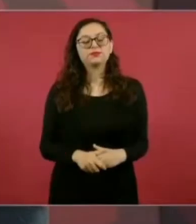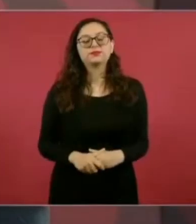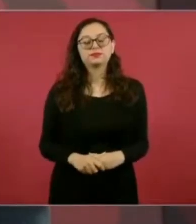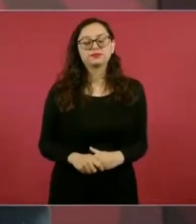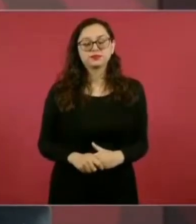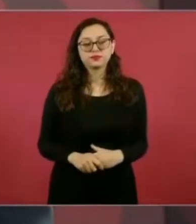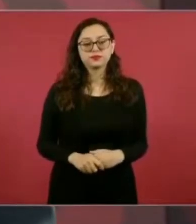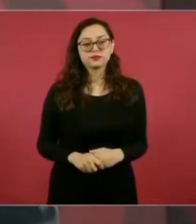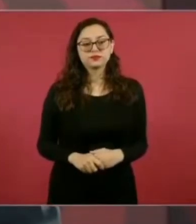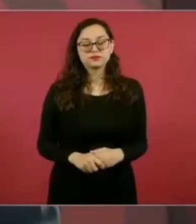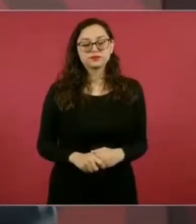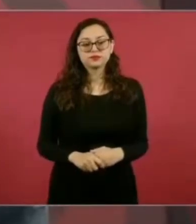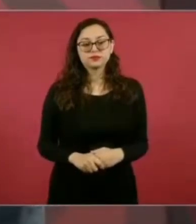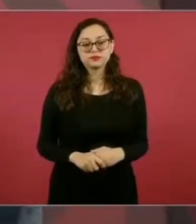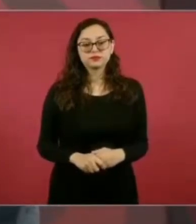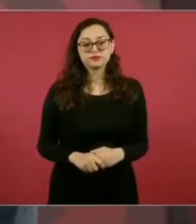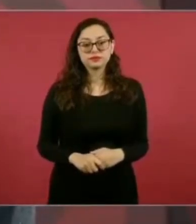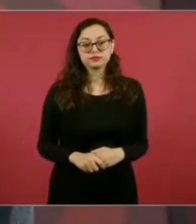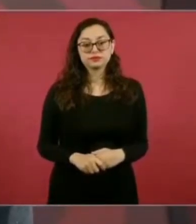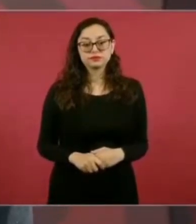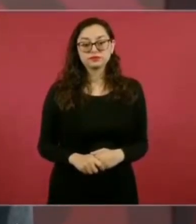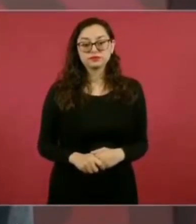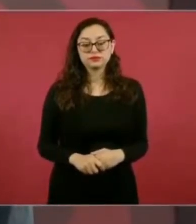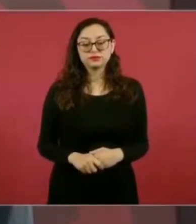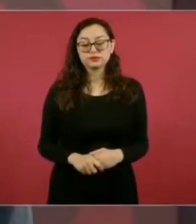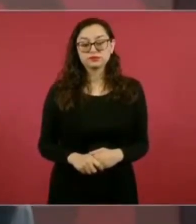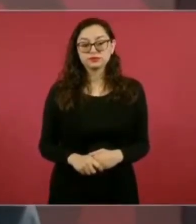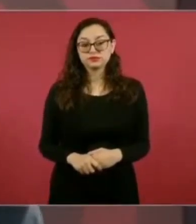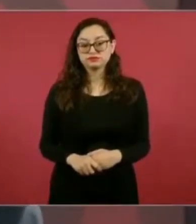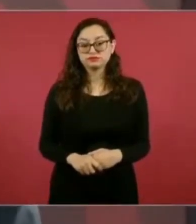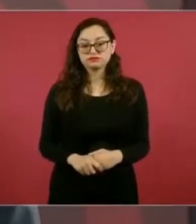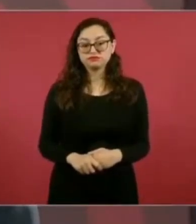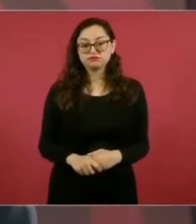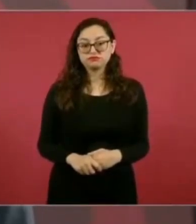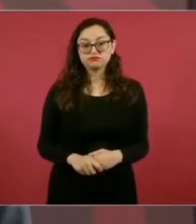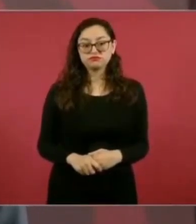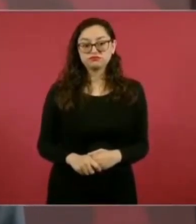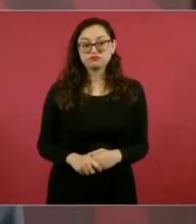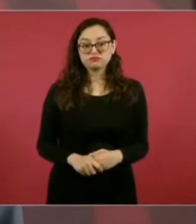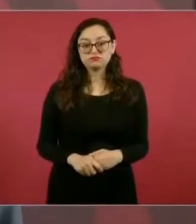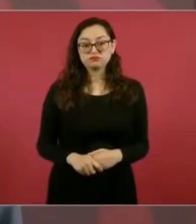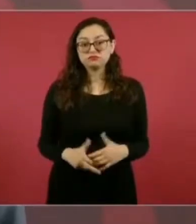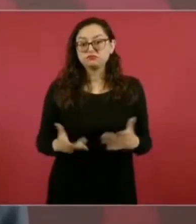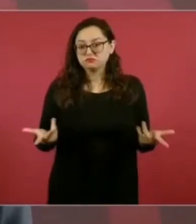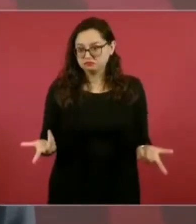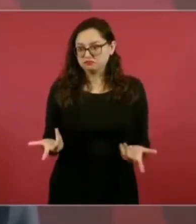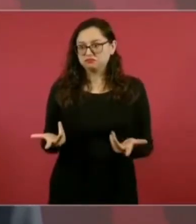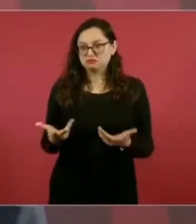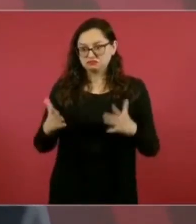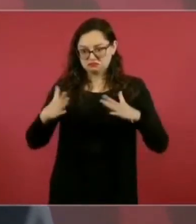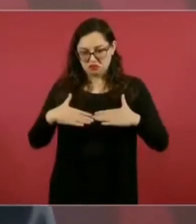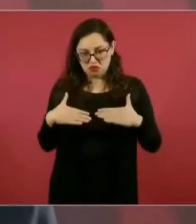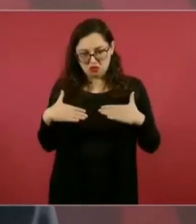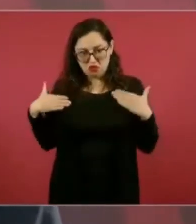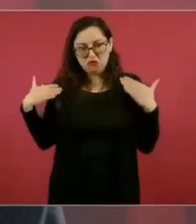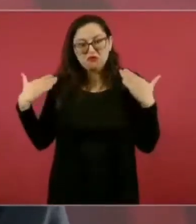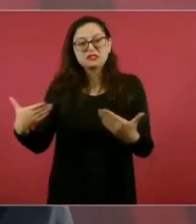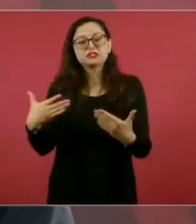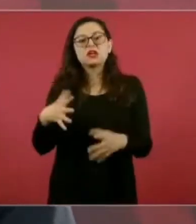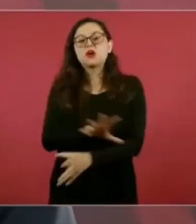a la que le debemos de dar toda nuestra confianza, toda.